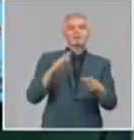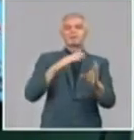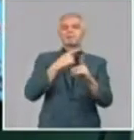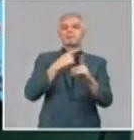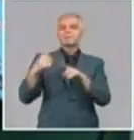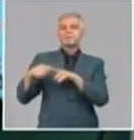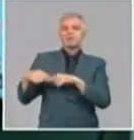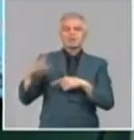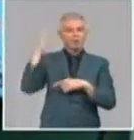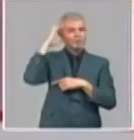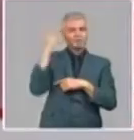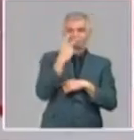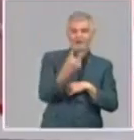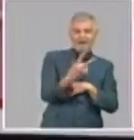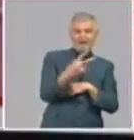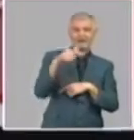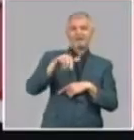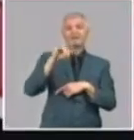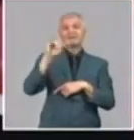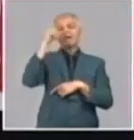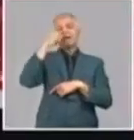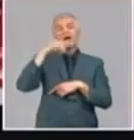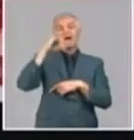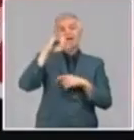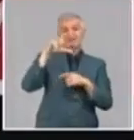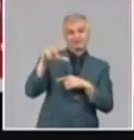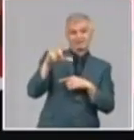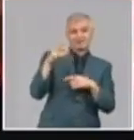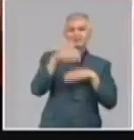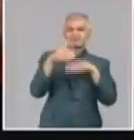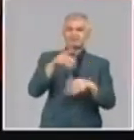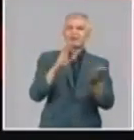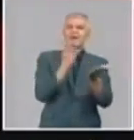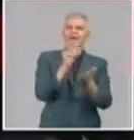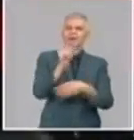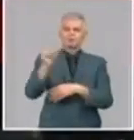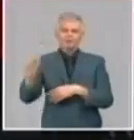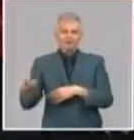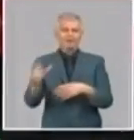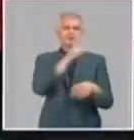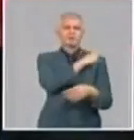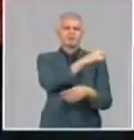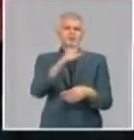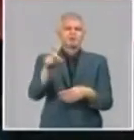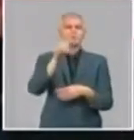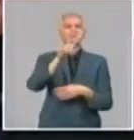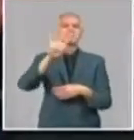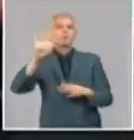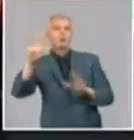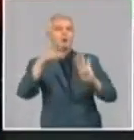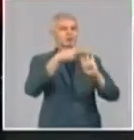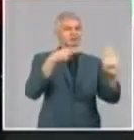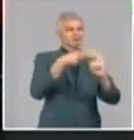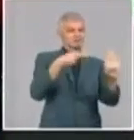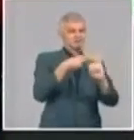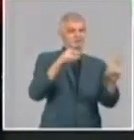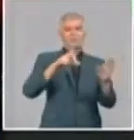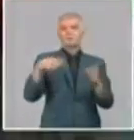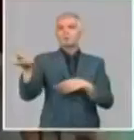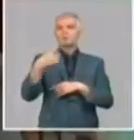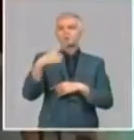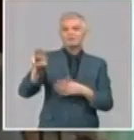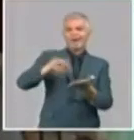Superior de Arte y el ICAIC. Participan estudiantes y más de 30 profesores de 24 asignaturas especializadas como música,